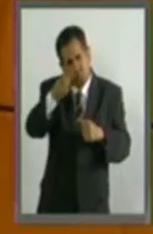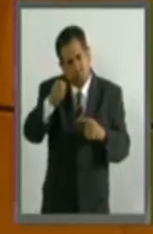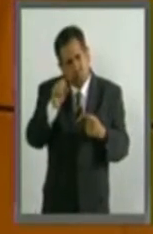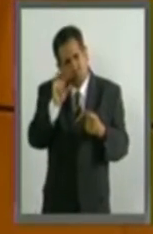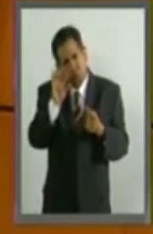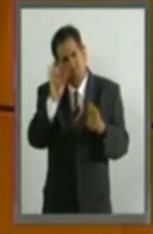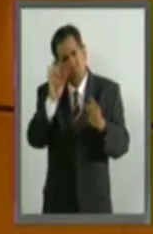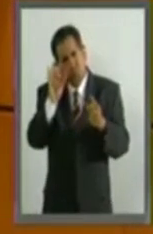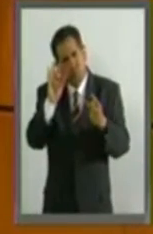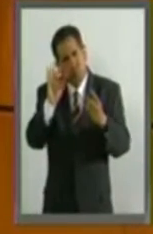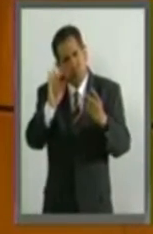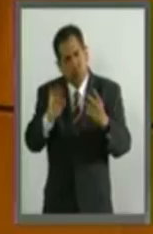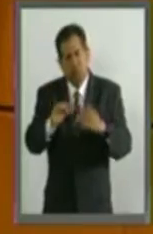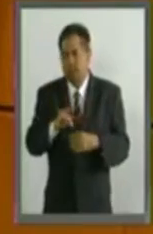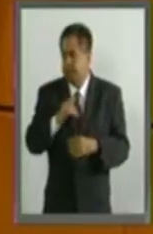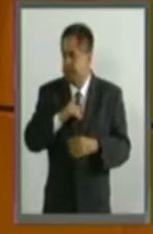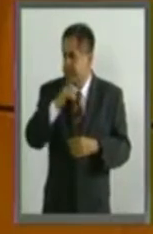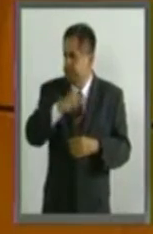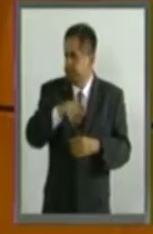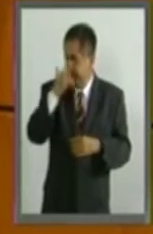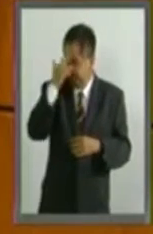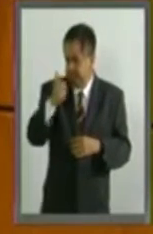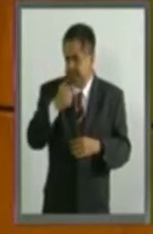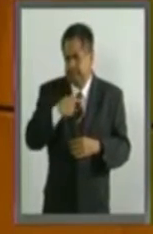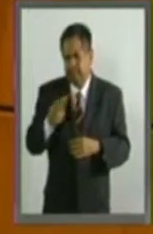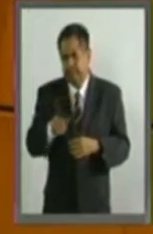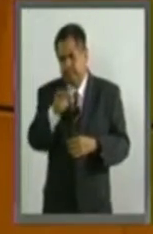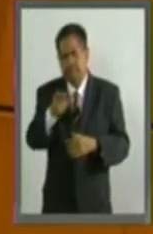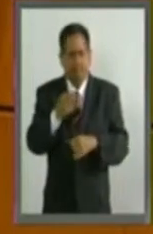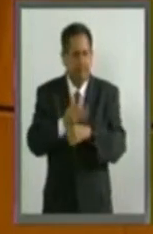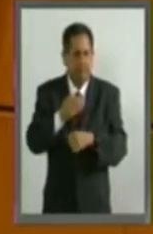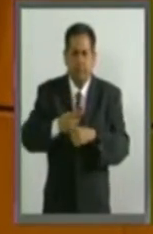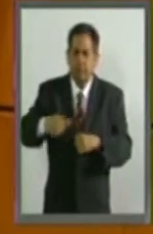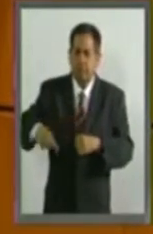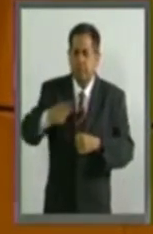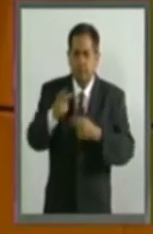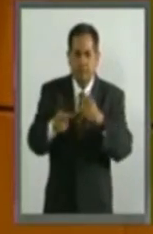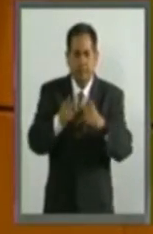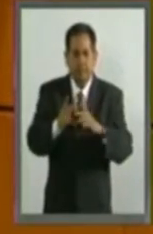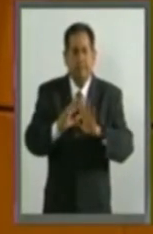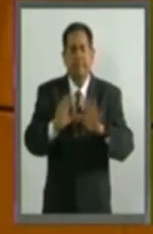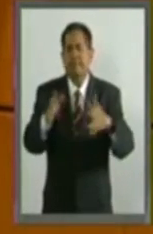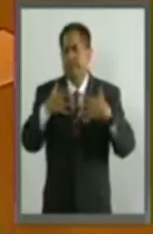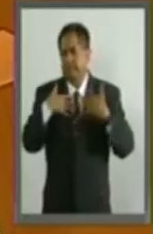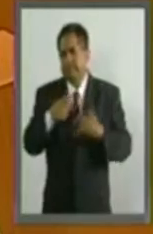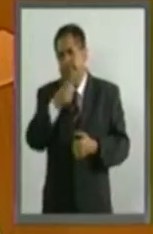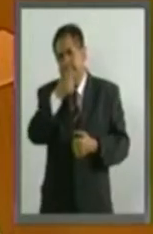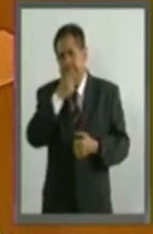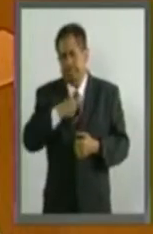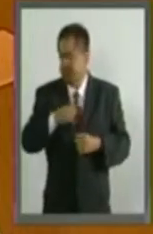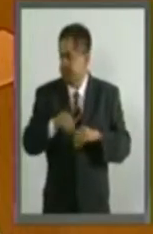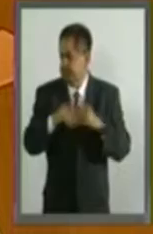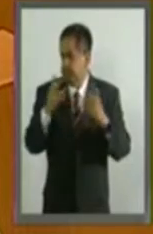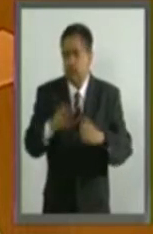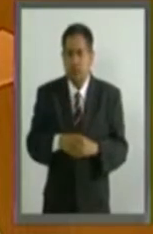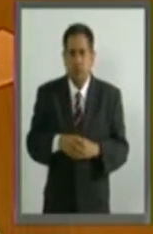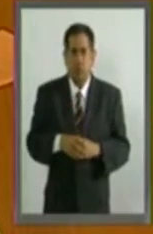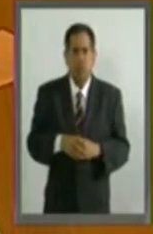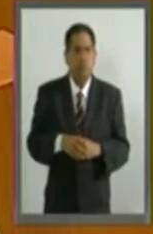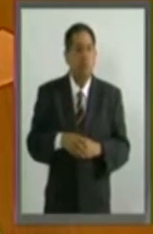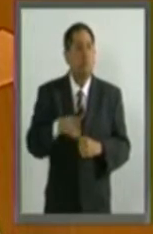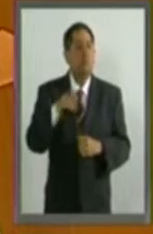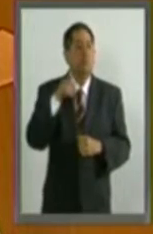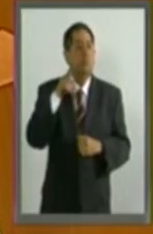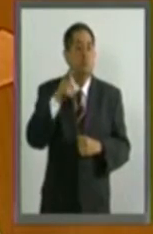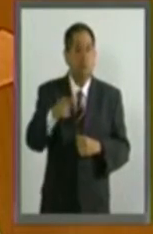dan respuesta a muchas de las interrogantes que aquí en el Senado de la República nos hemos planteado. Su convocatoria